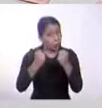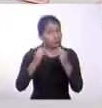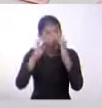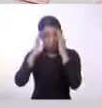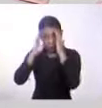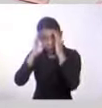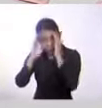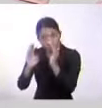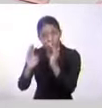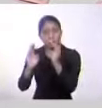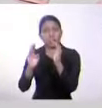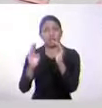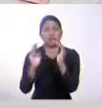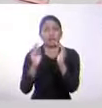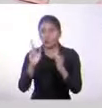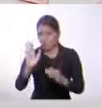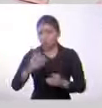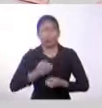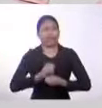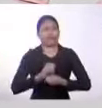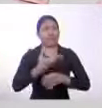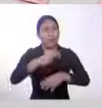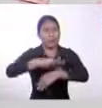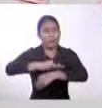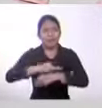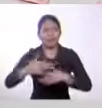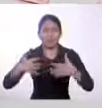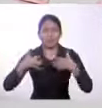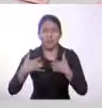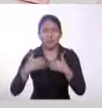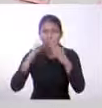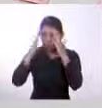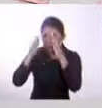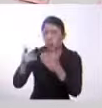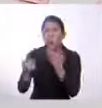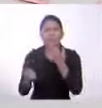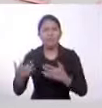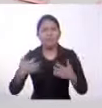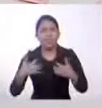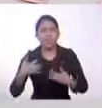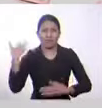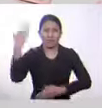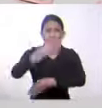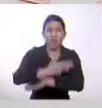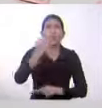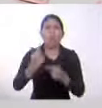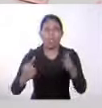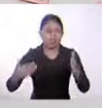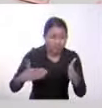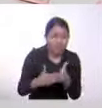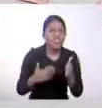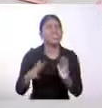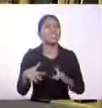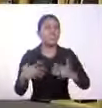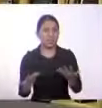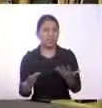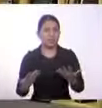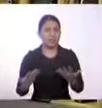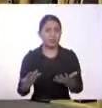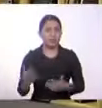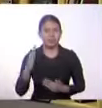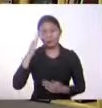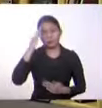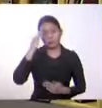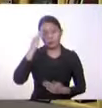reconocer de viva voz de estas personas cuáles son estos retos y cuáles son estos desafíos. Totalmente. Y aquí también es bien